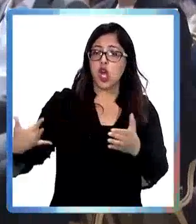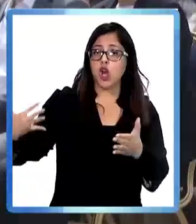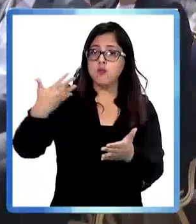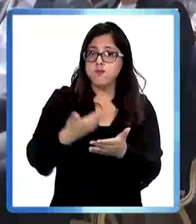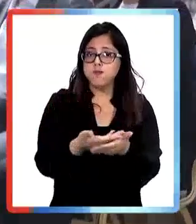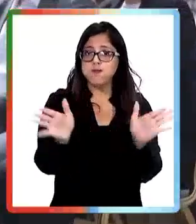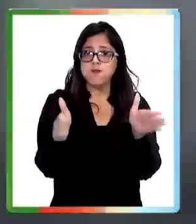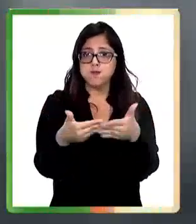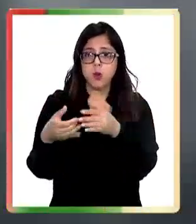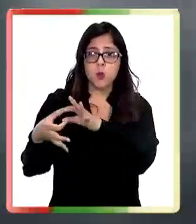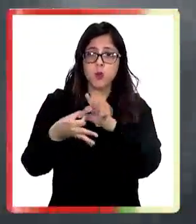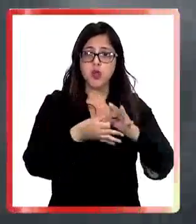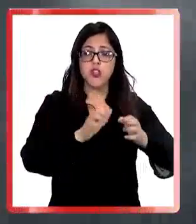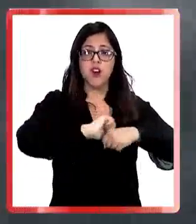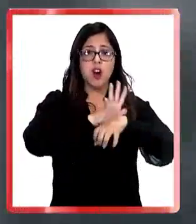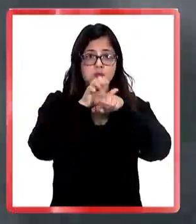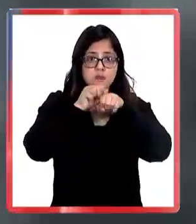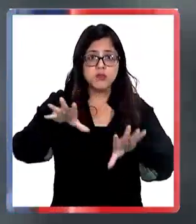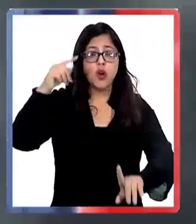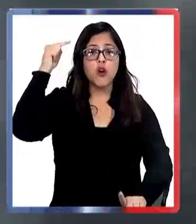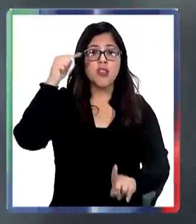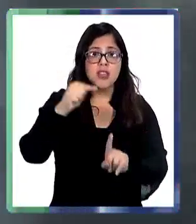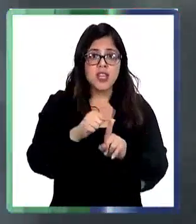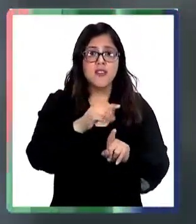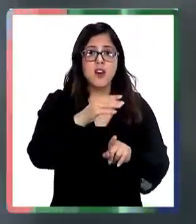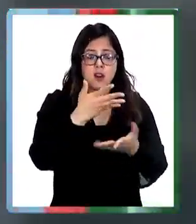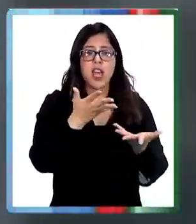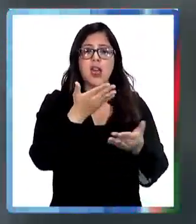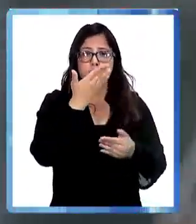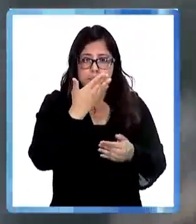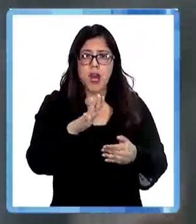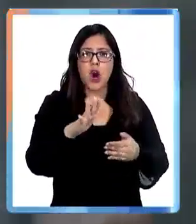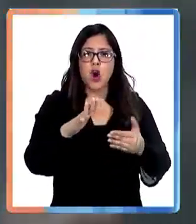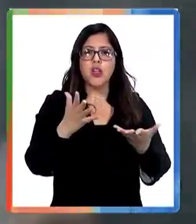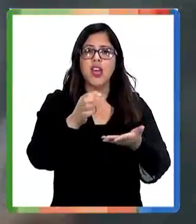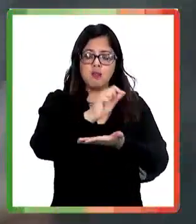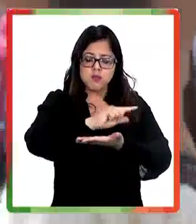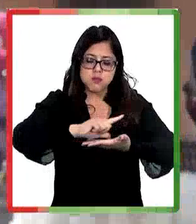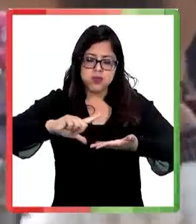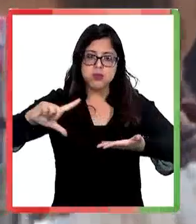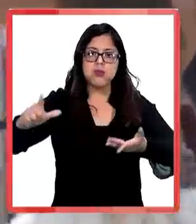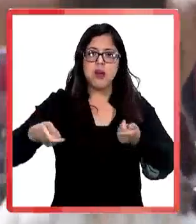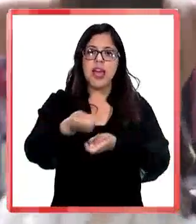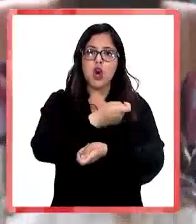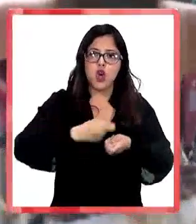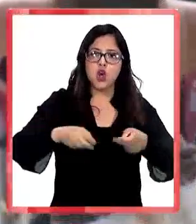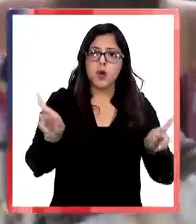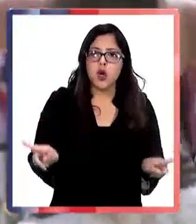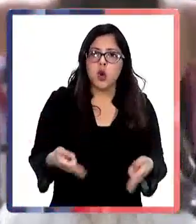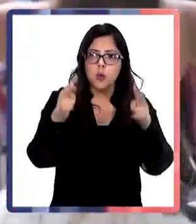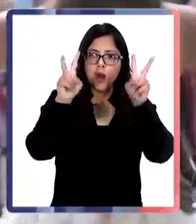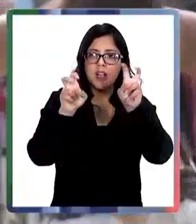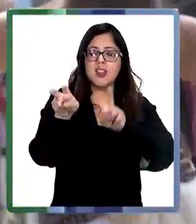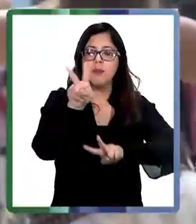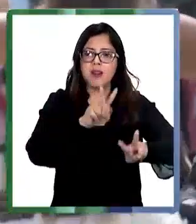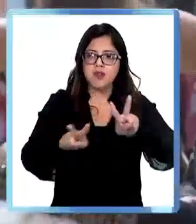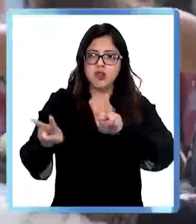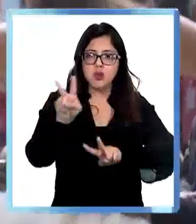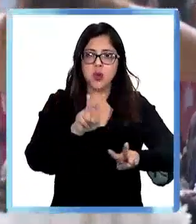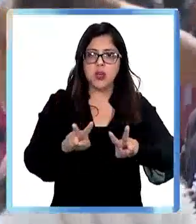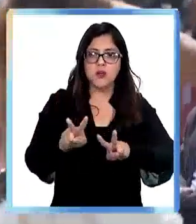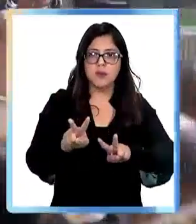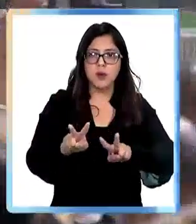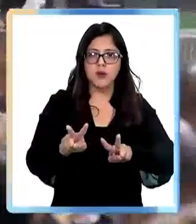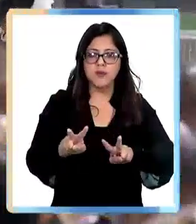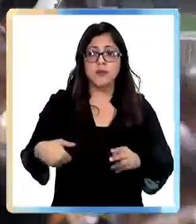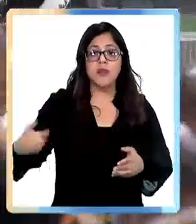de turismo durante este tiempo. El mandatario también se refirió al plan de activación económica inclusiva en nuestro país, que busca ayudar a 160